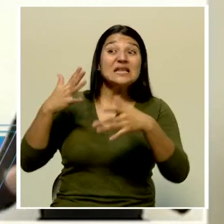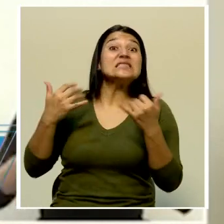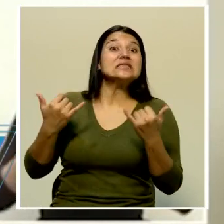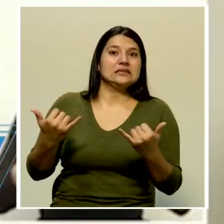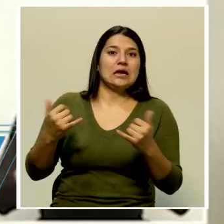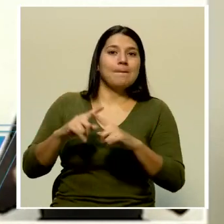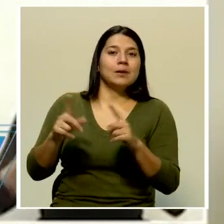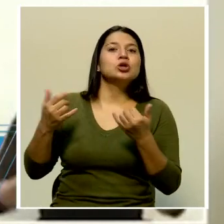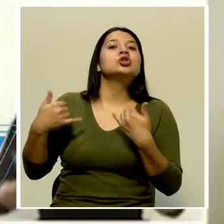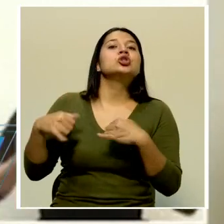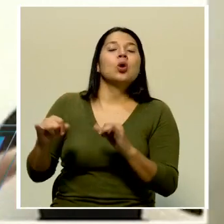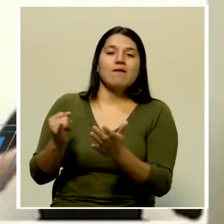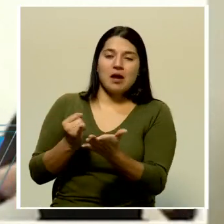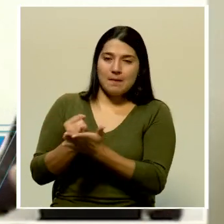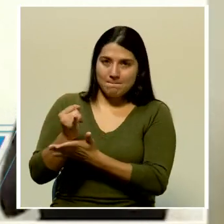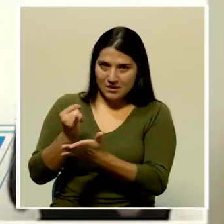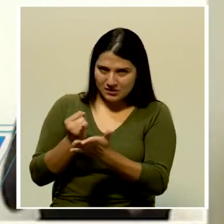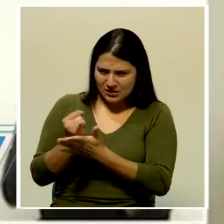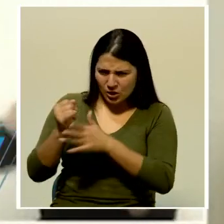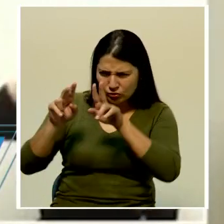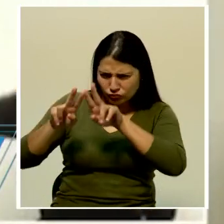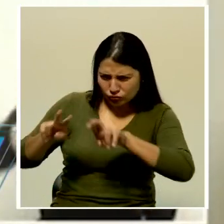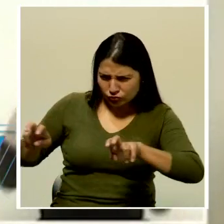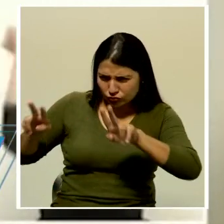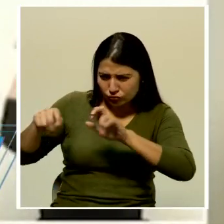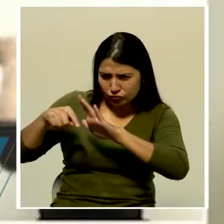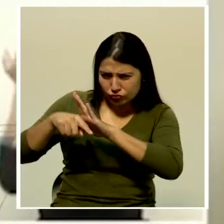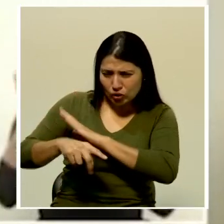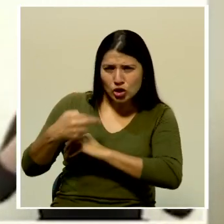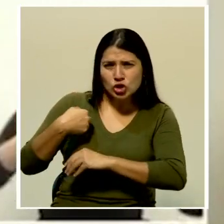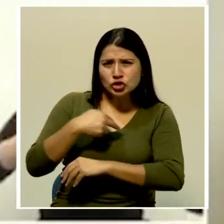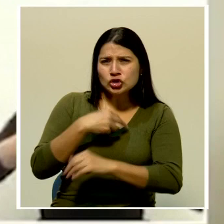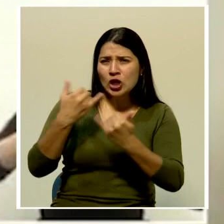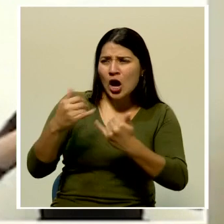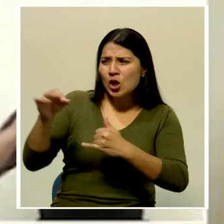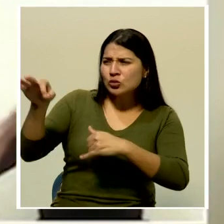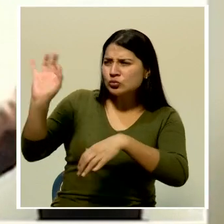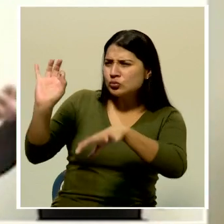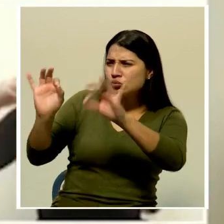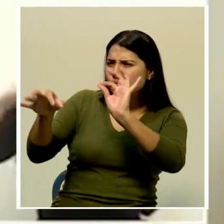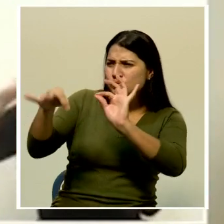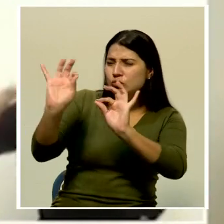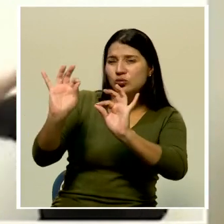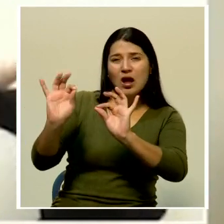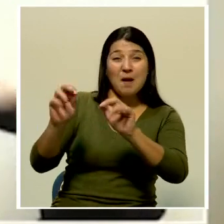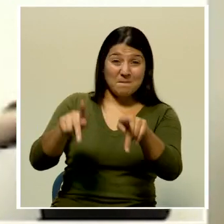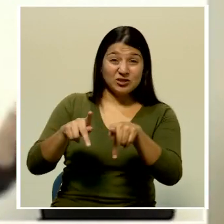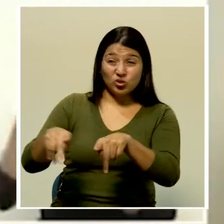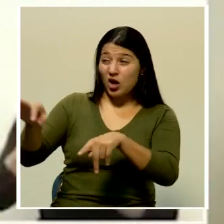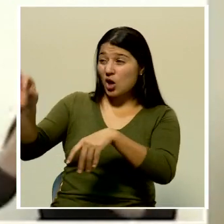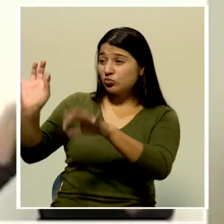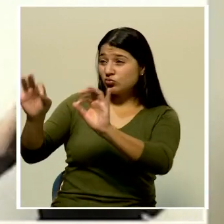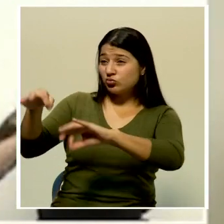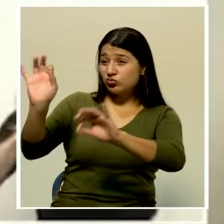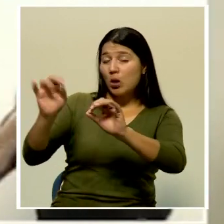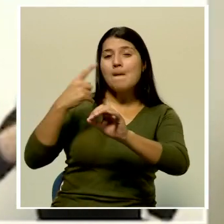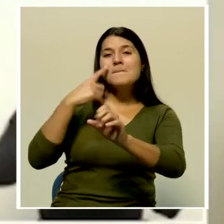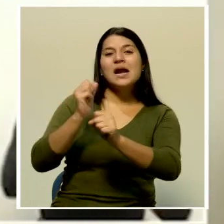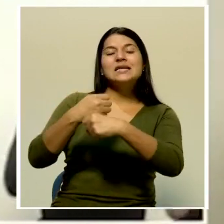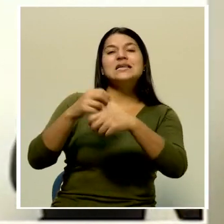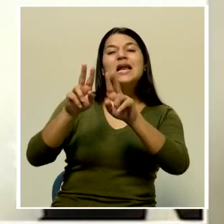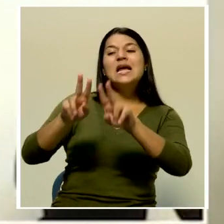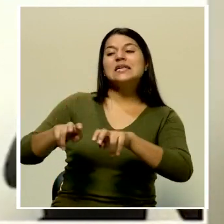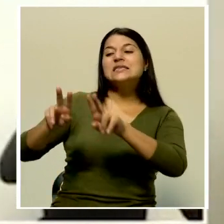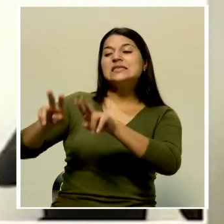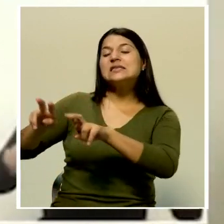haciendo una investigación amplificada. Estamos haciendo un muestreo mucho más agresivo en diferentes zonas en el sentido de